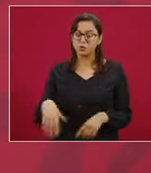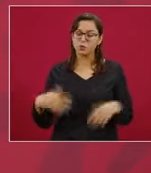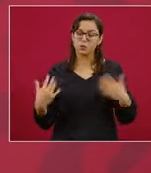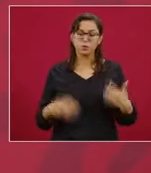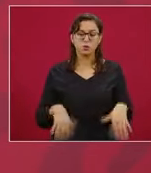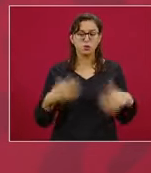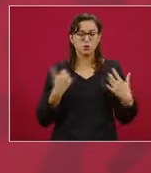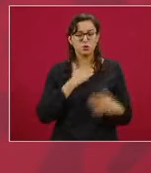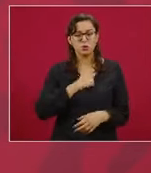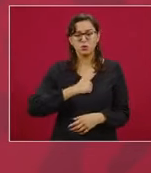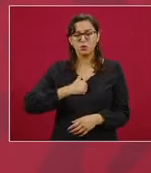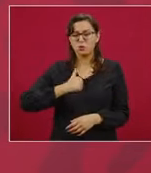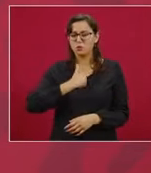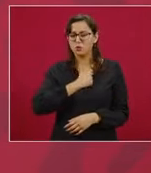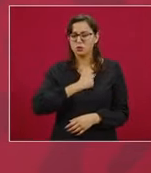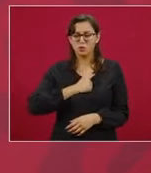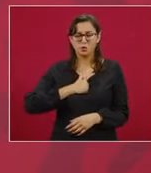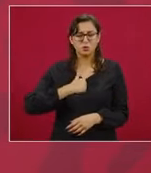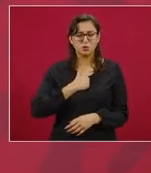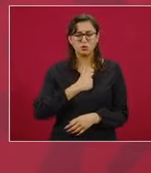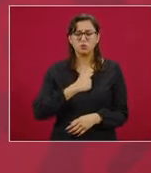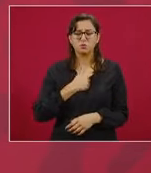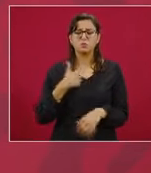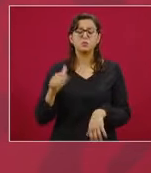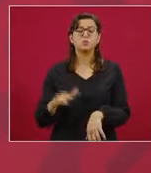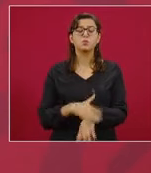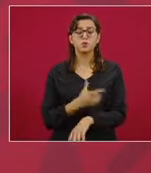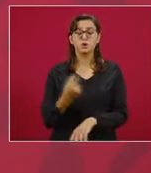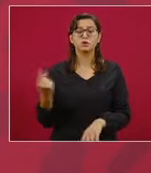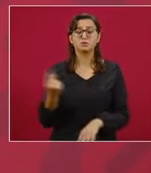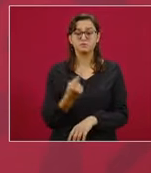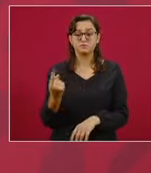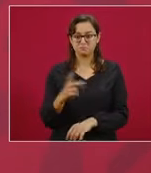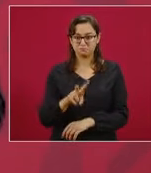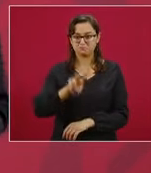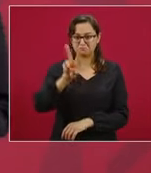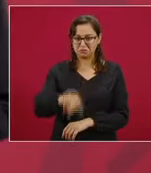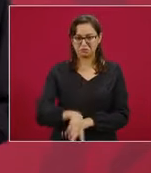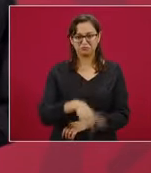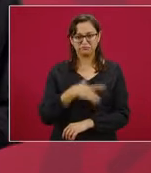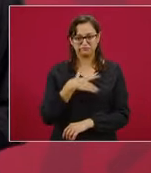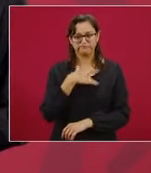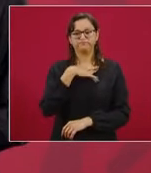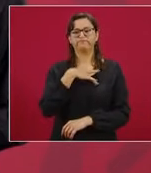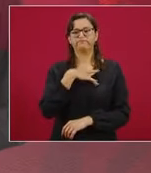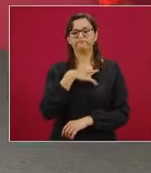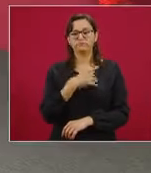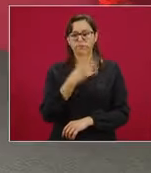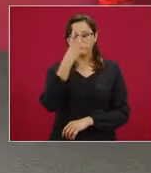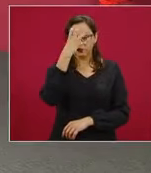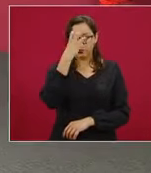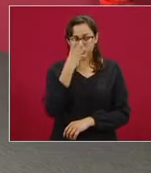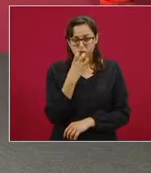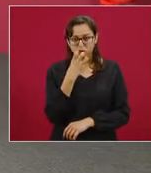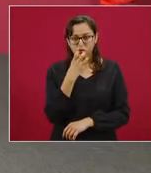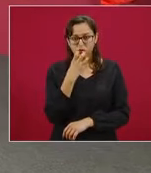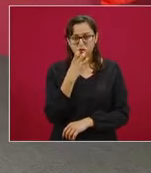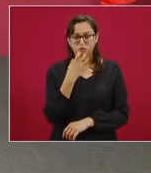porque nos entristece y no es un asunto